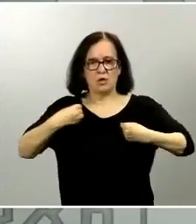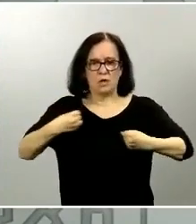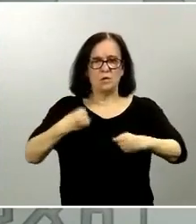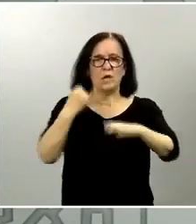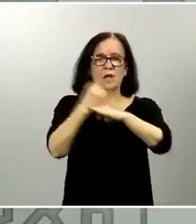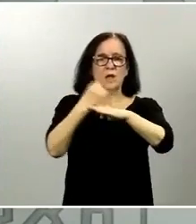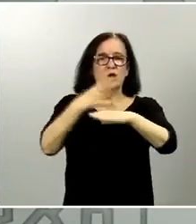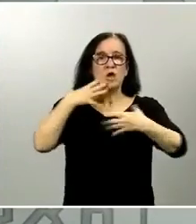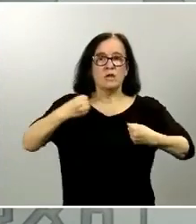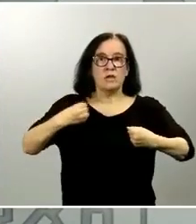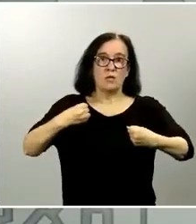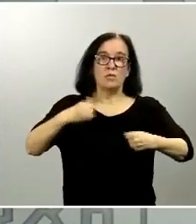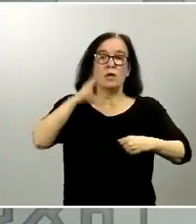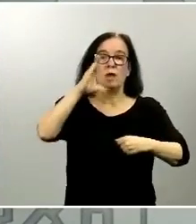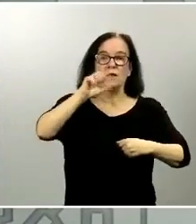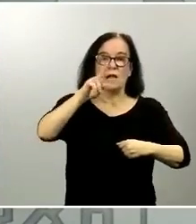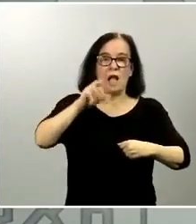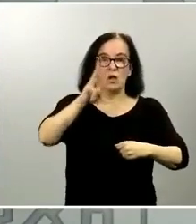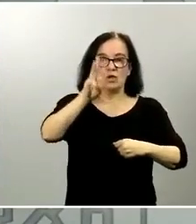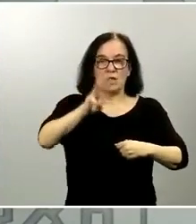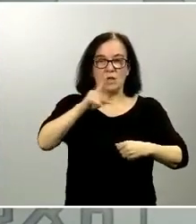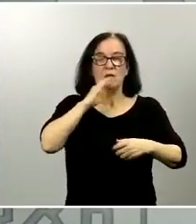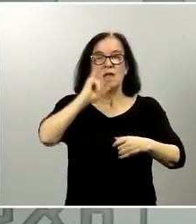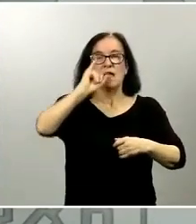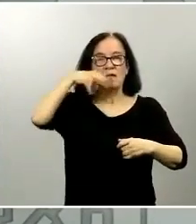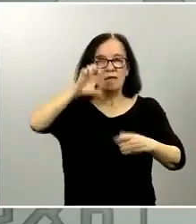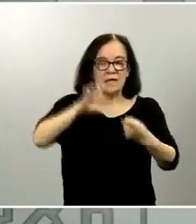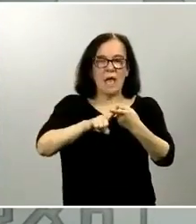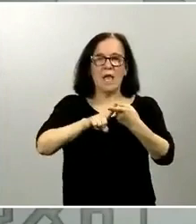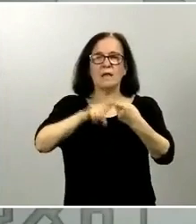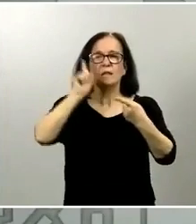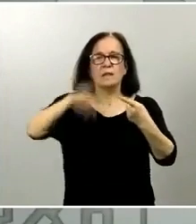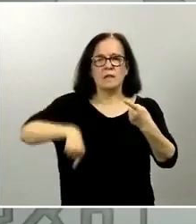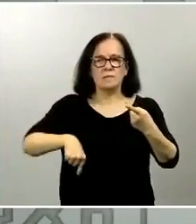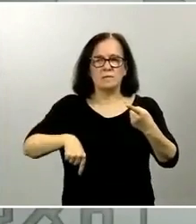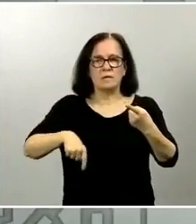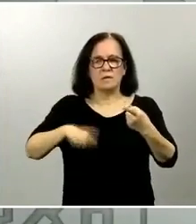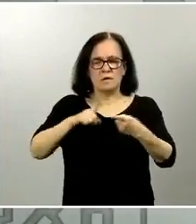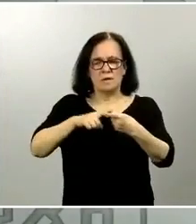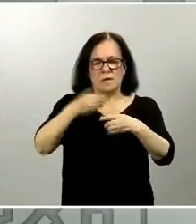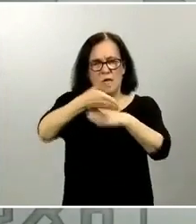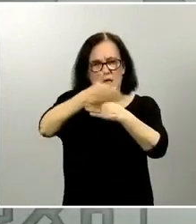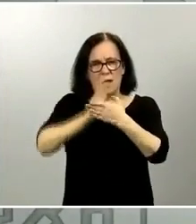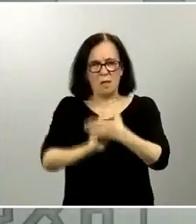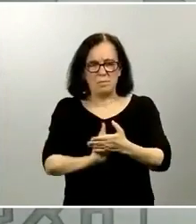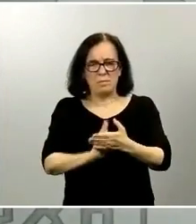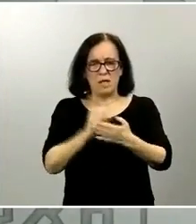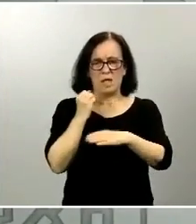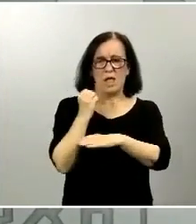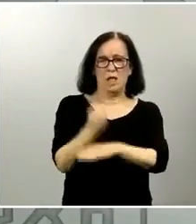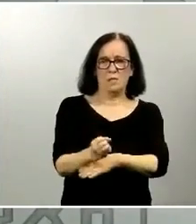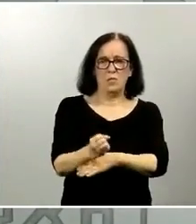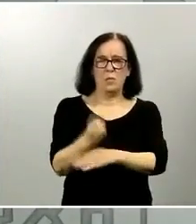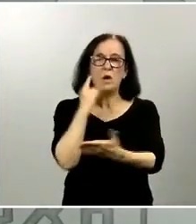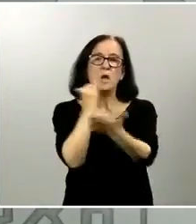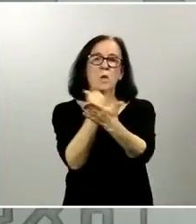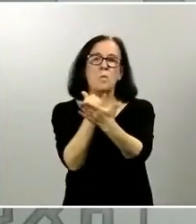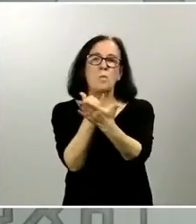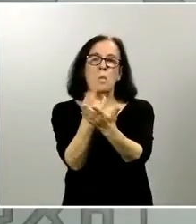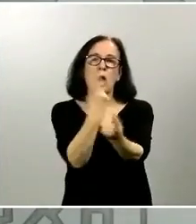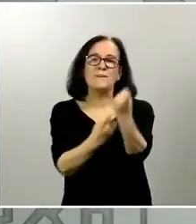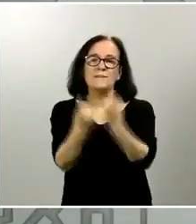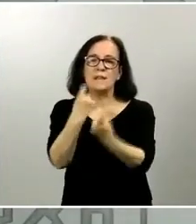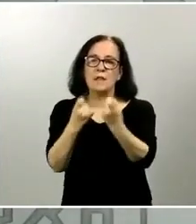carlos tercero el ine para todo lo que es la parte de apoyo en el muestreo y estamos